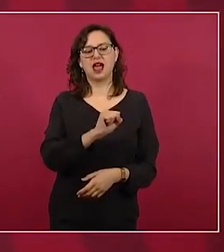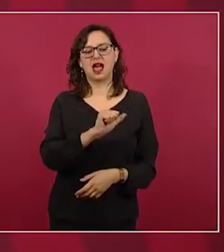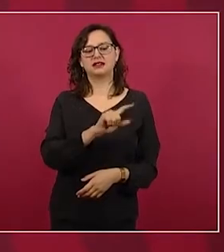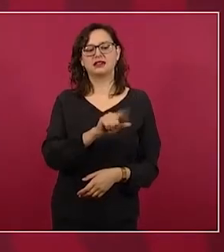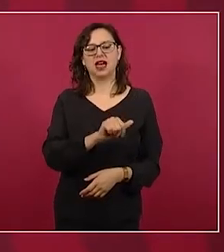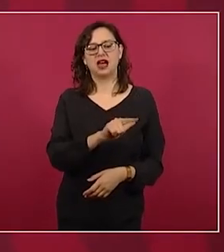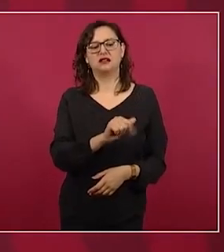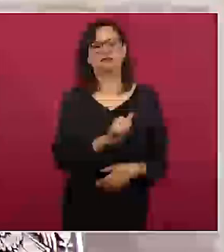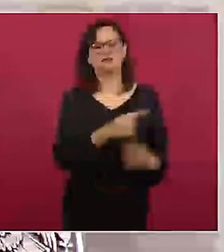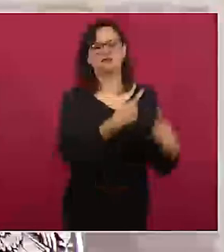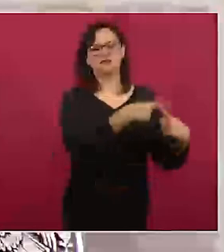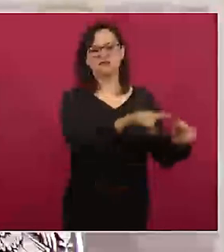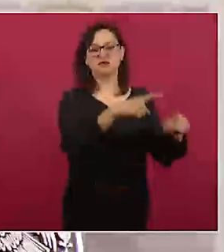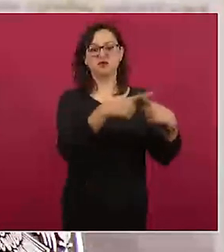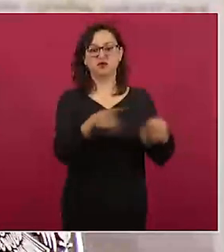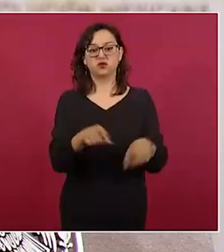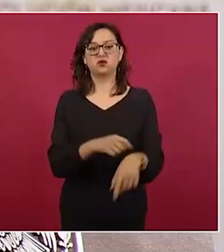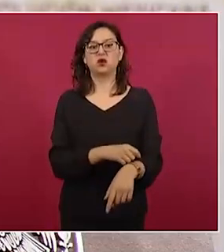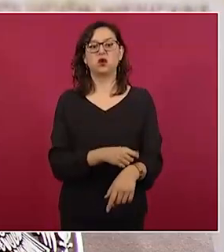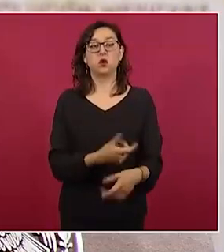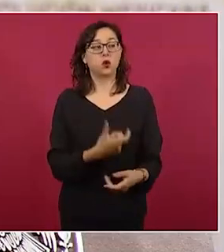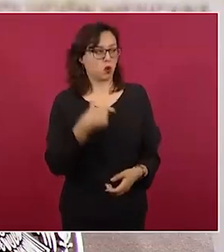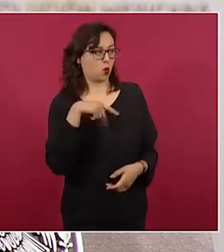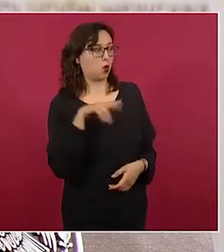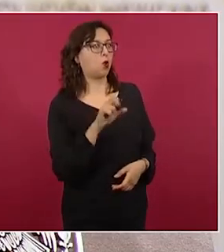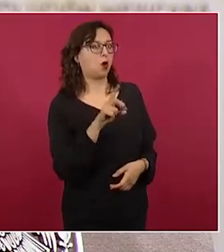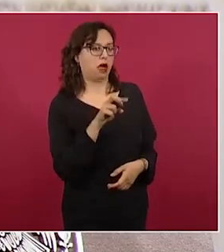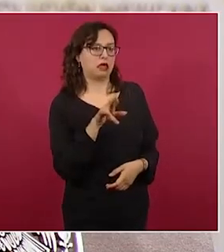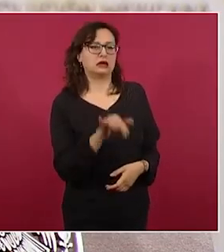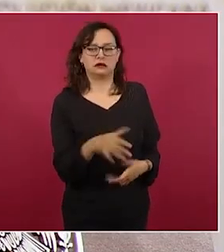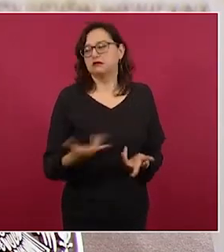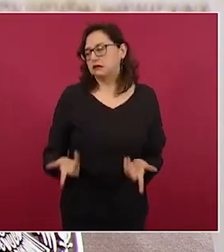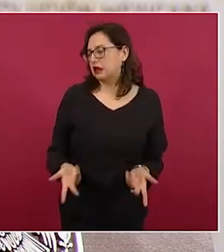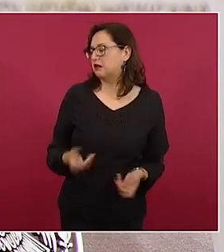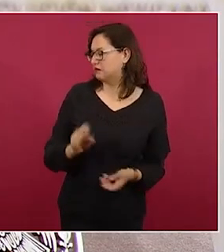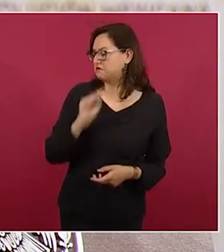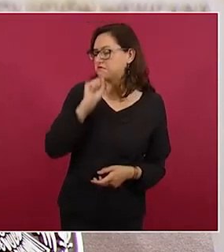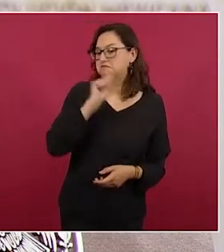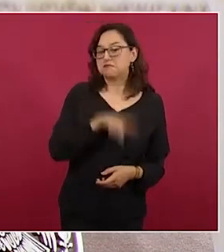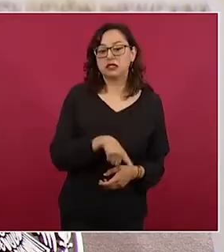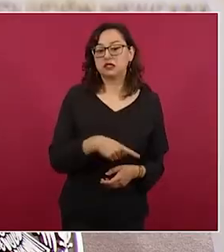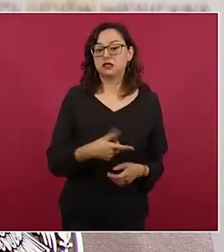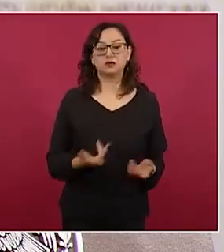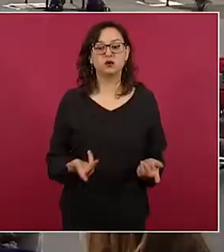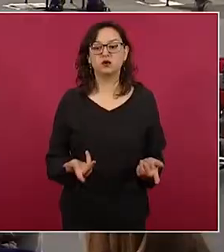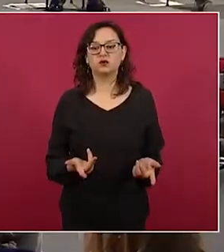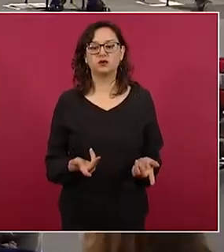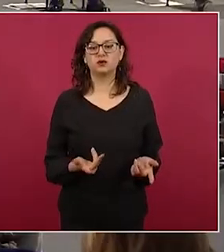vino Cuadri, Cuadri, sí, puro